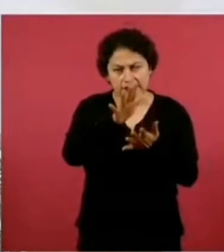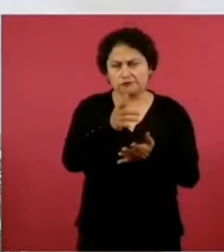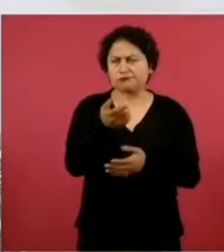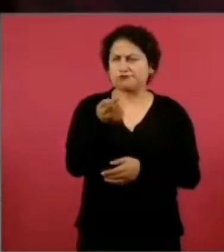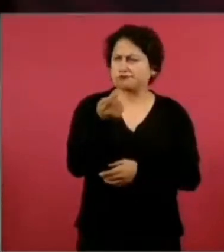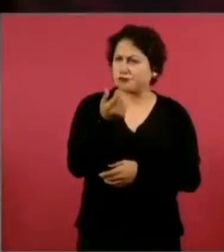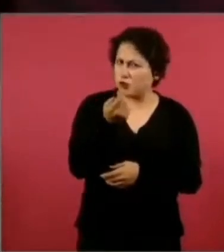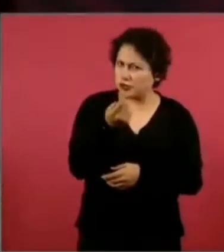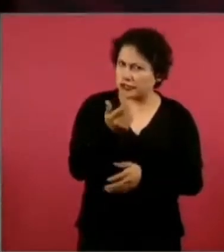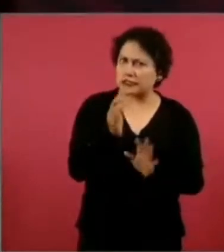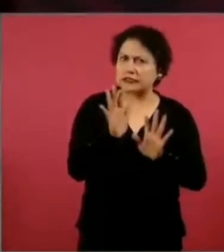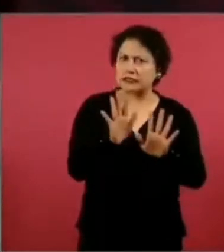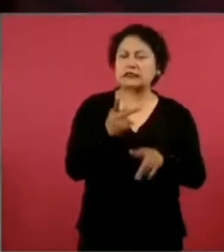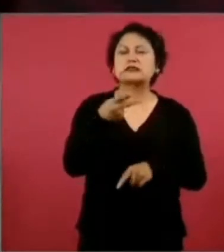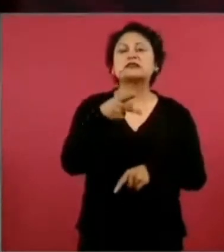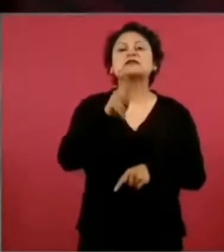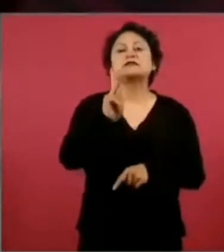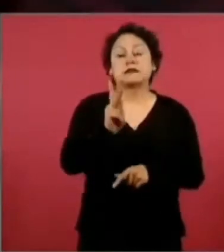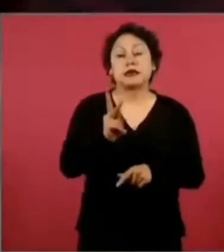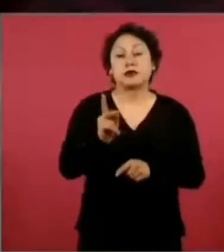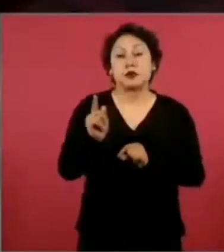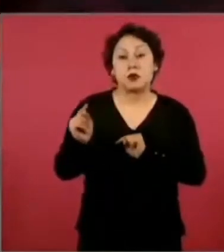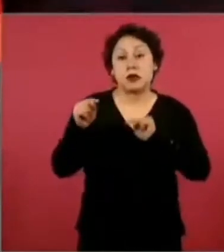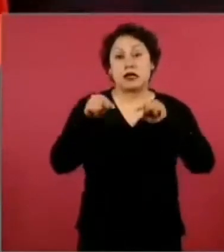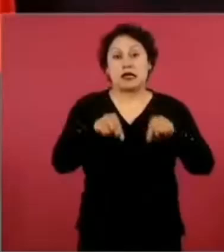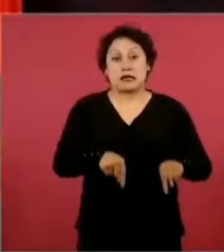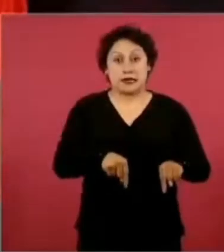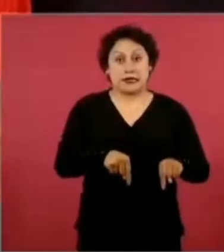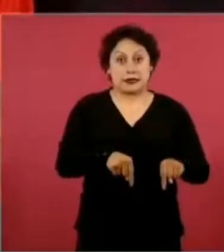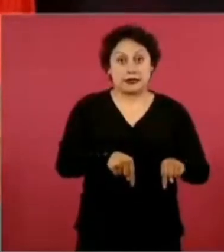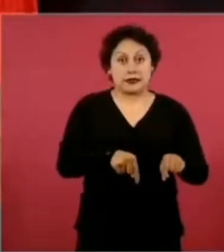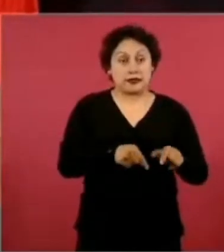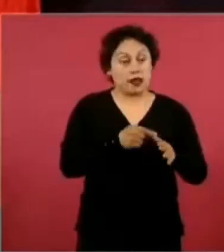logramos parar.